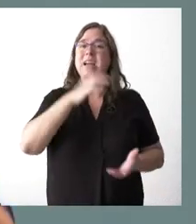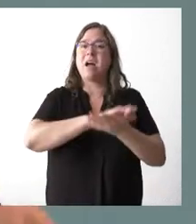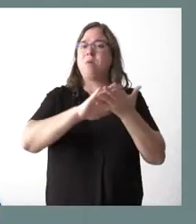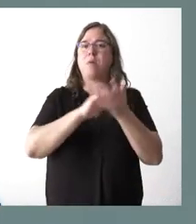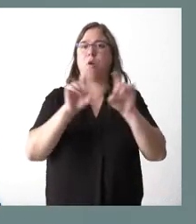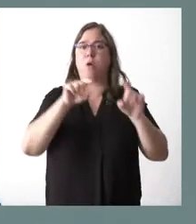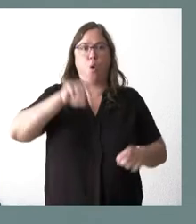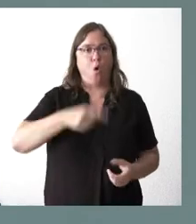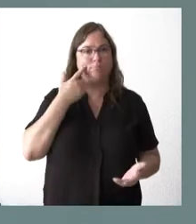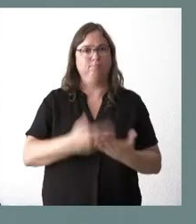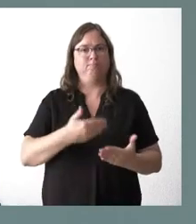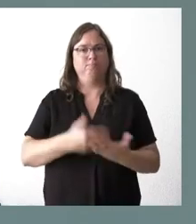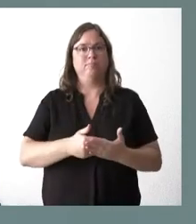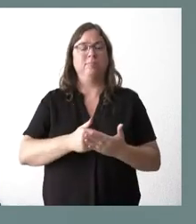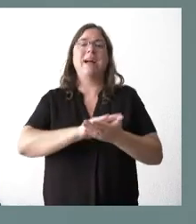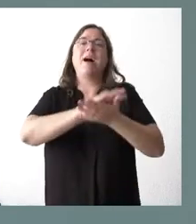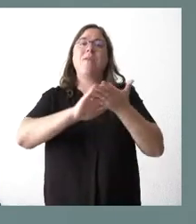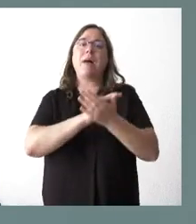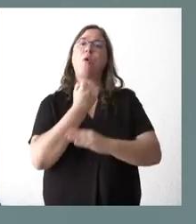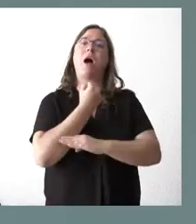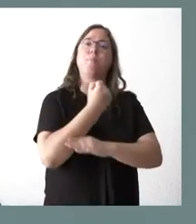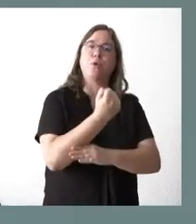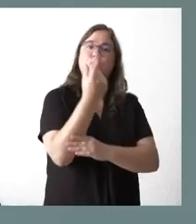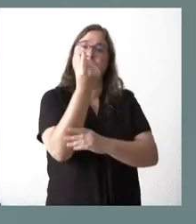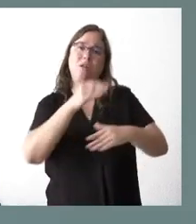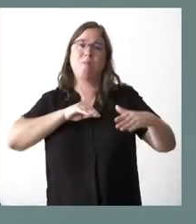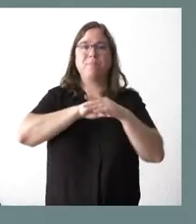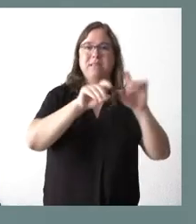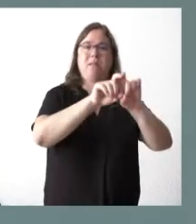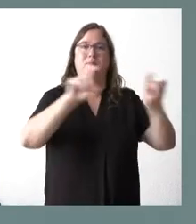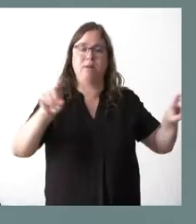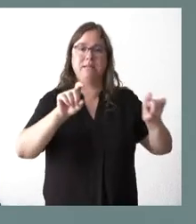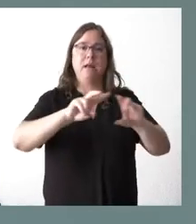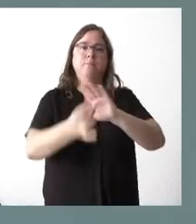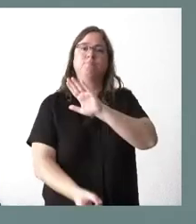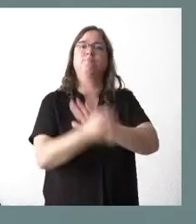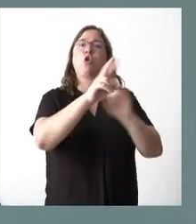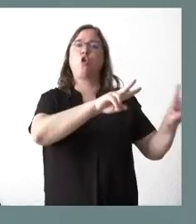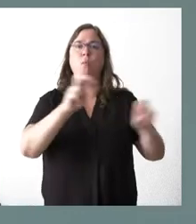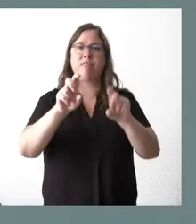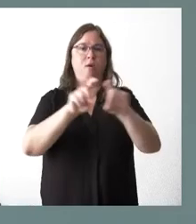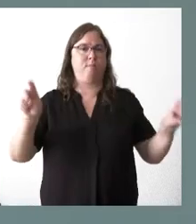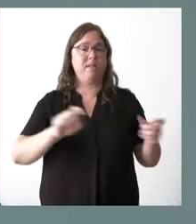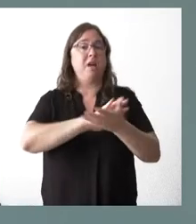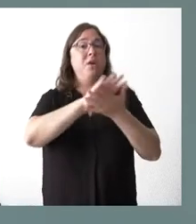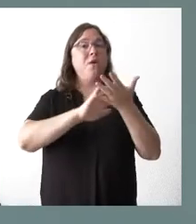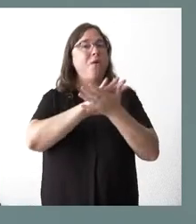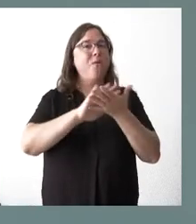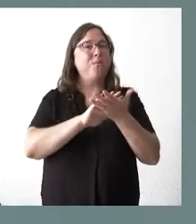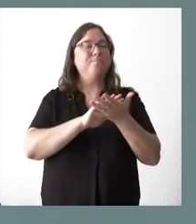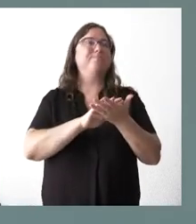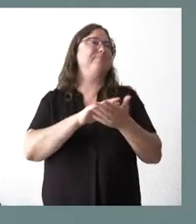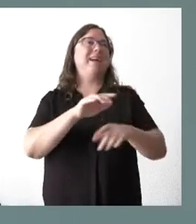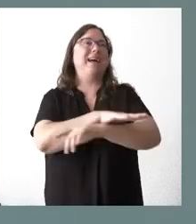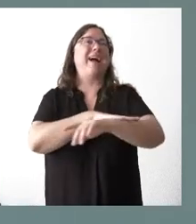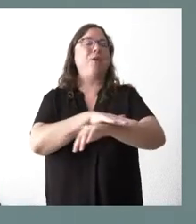el día de hoy, que hablamos de apoyos a las inversiones empresariales, a la innovación empresarial. El Gobierno está hablando desde el cariño, a